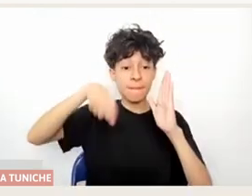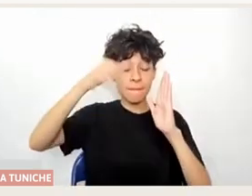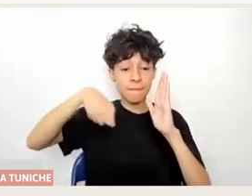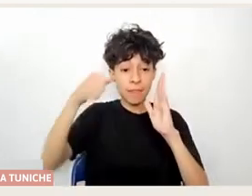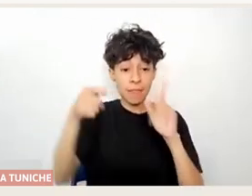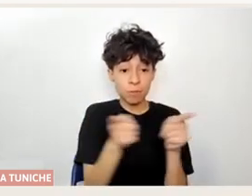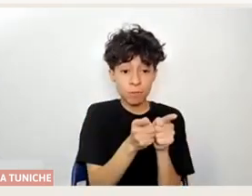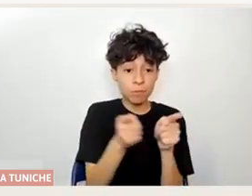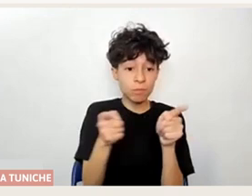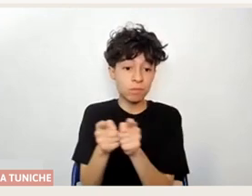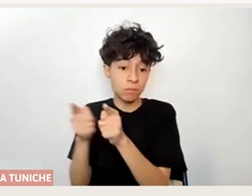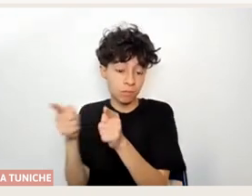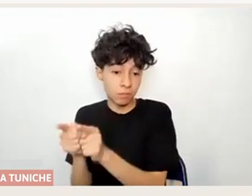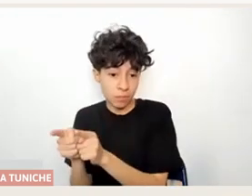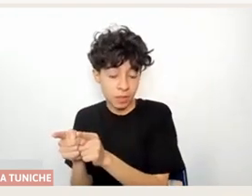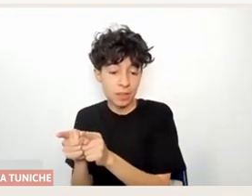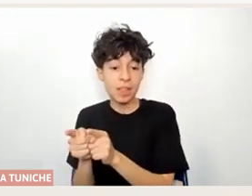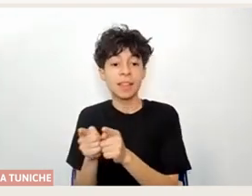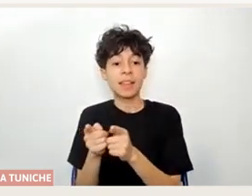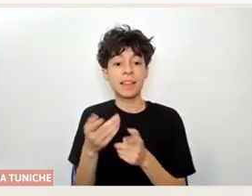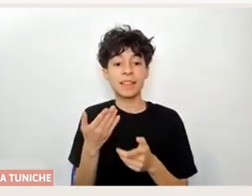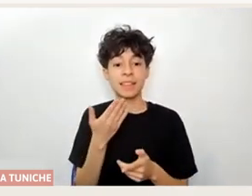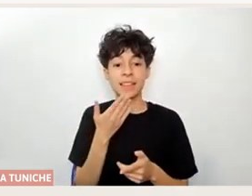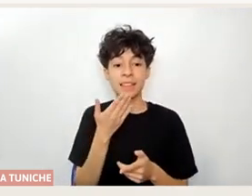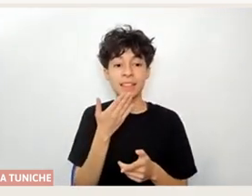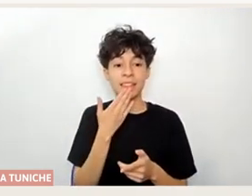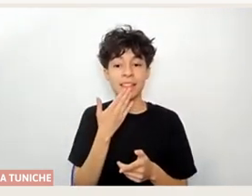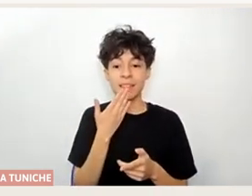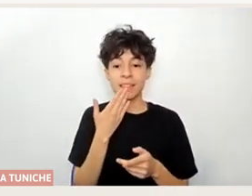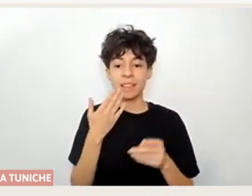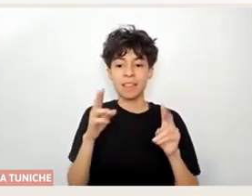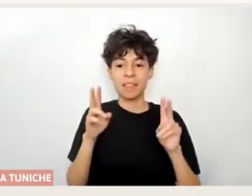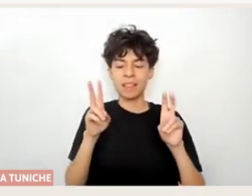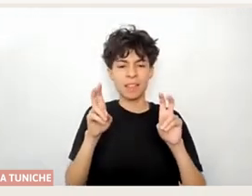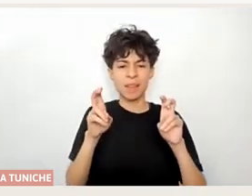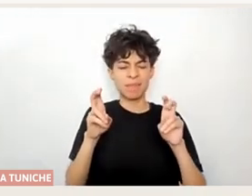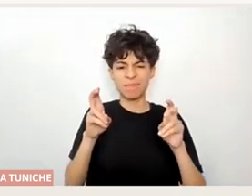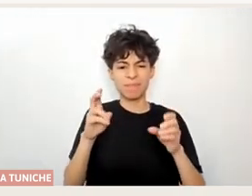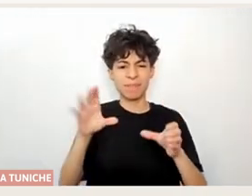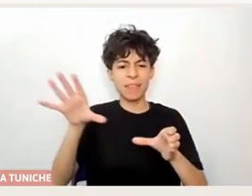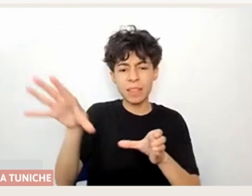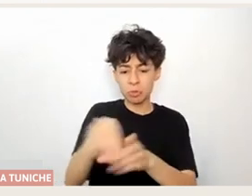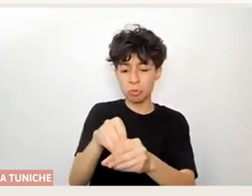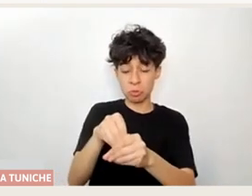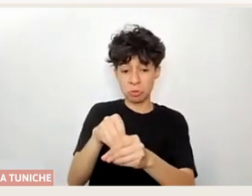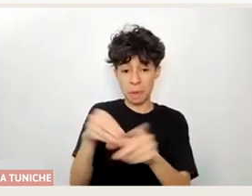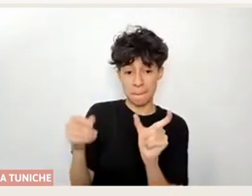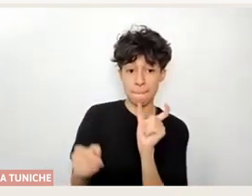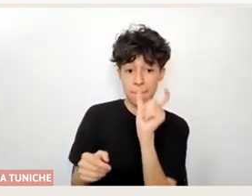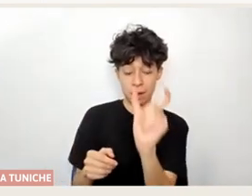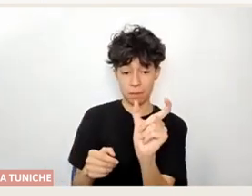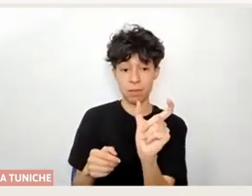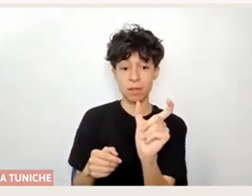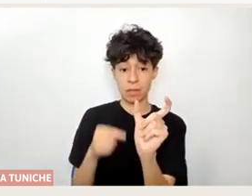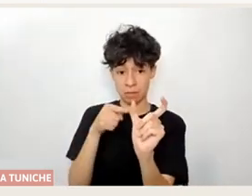con los que partimos. Y, sobre todo, también desafiar esta idea de la inclusión, ¿no?, comprender la inclusión, que es una palabra y un concepto que